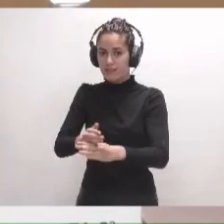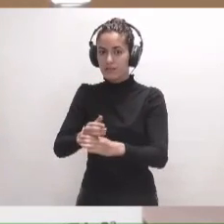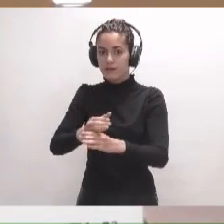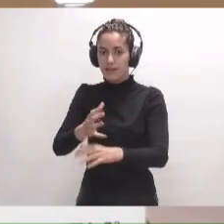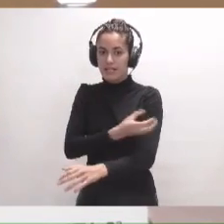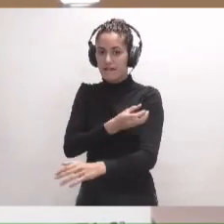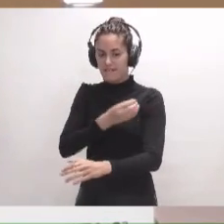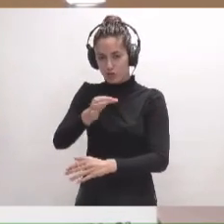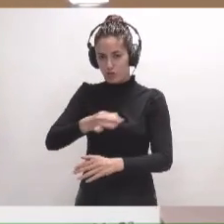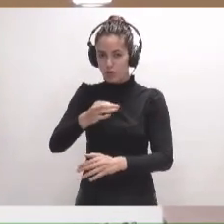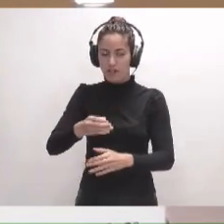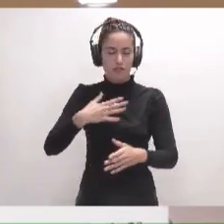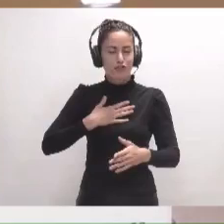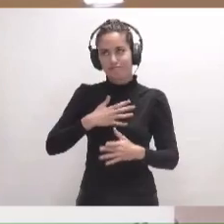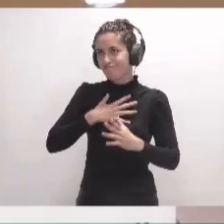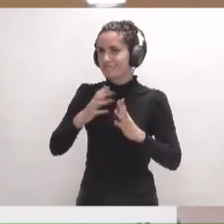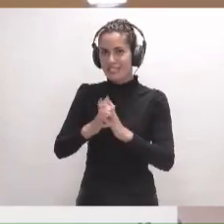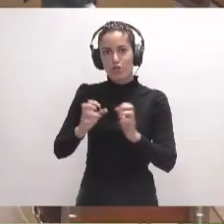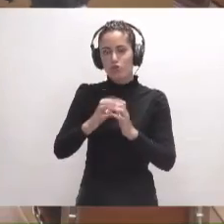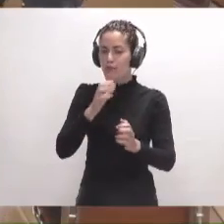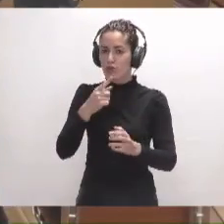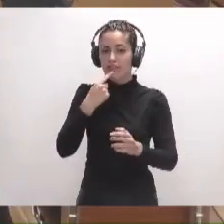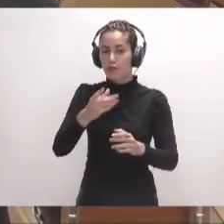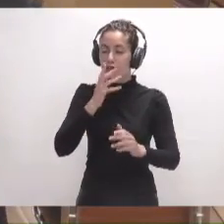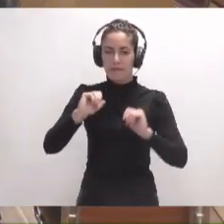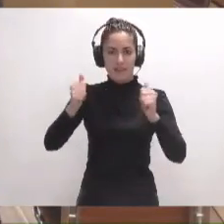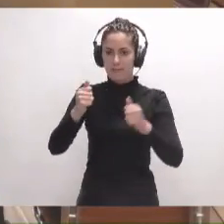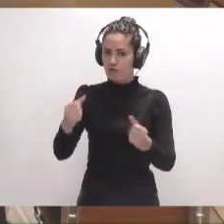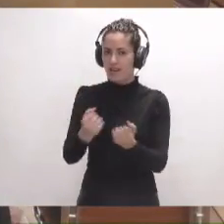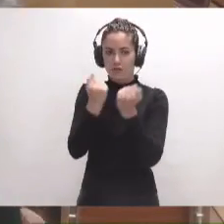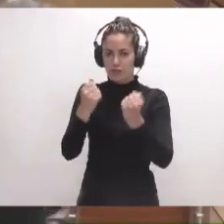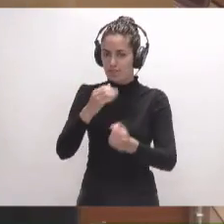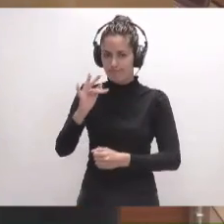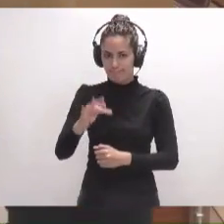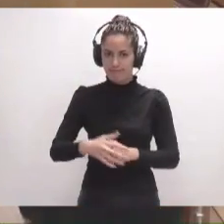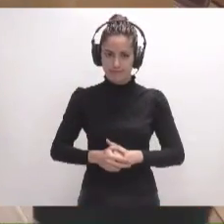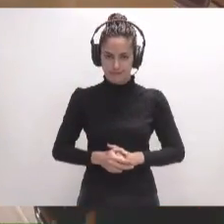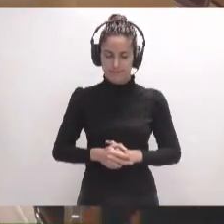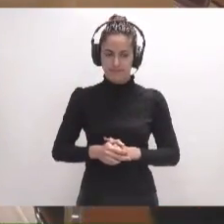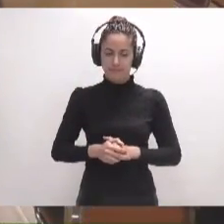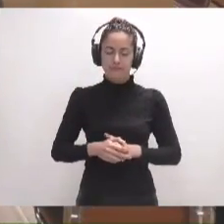hace ilusión decirlo en voz alta, porque comenzaremos una buena ejecución. Muchas gracias. Muchas gracias.